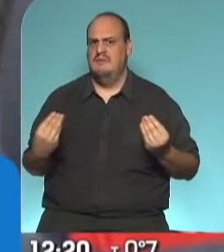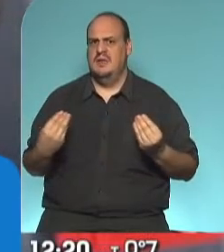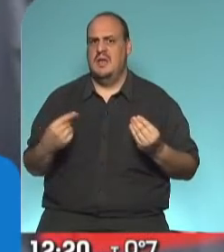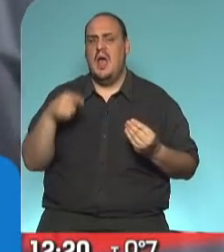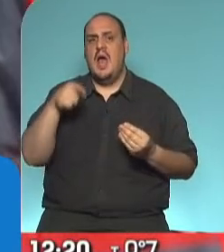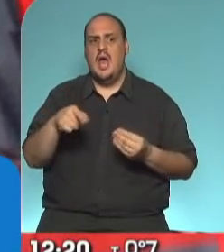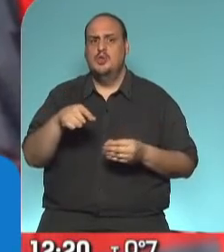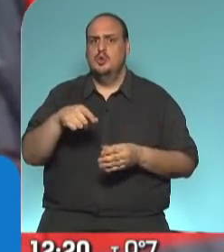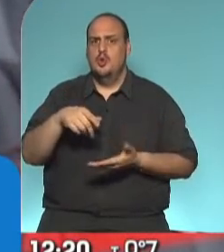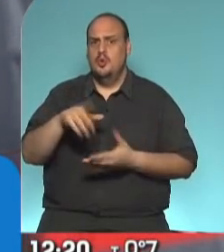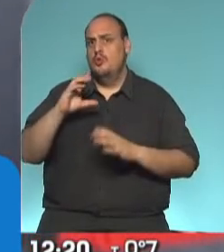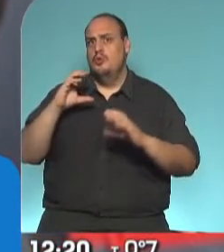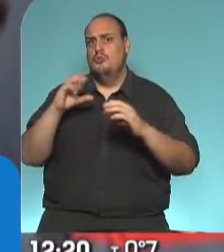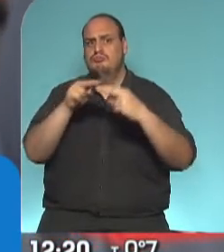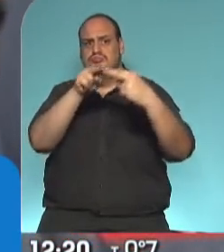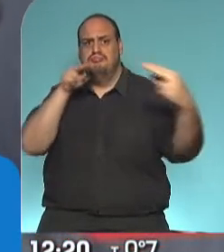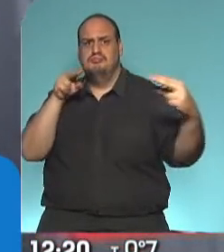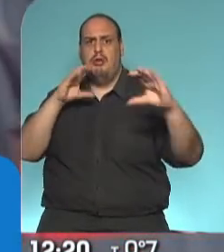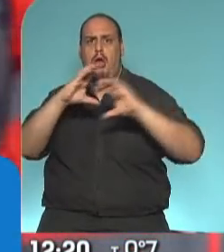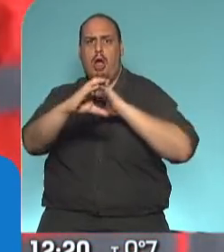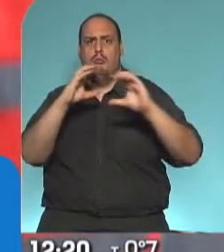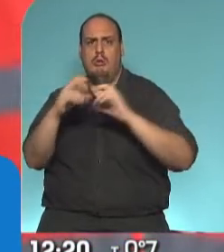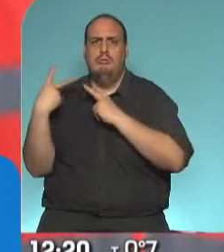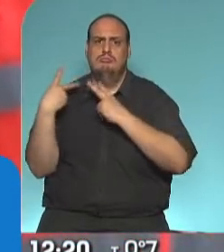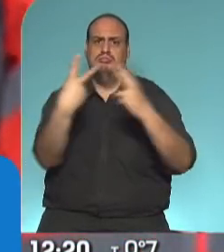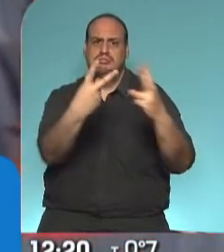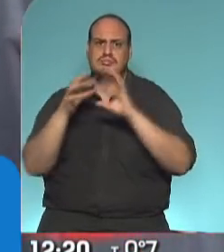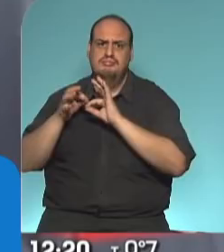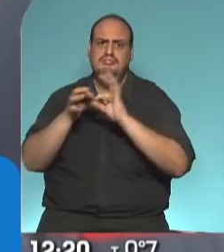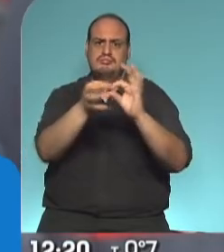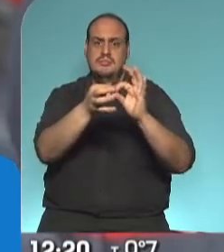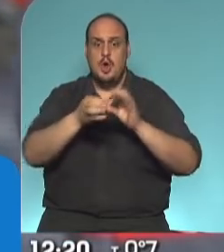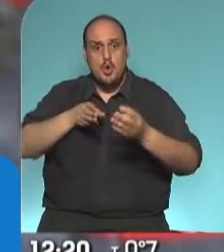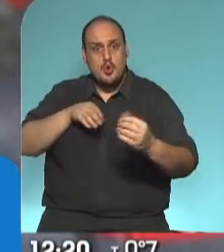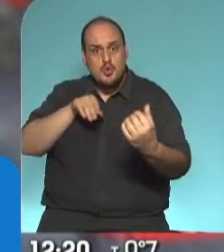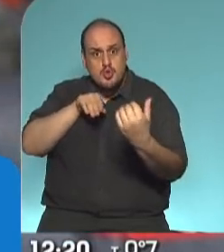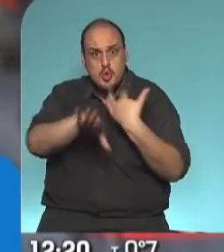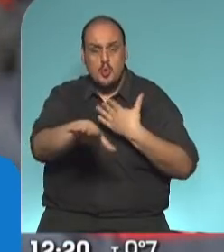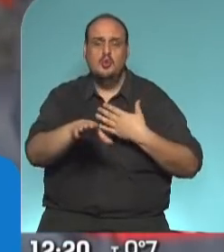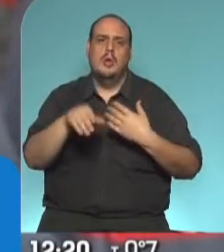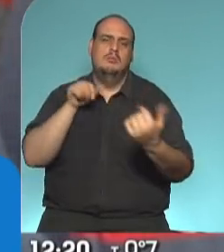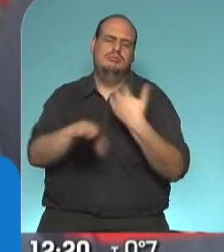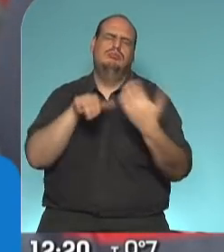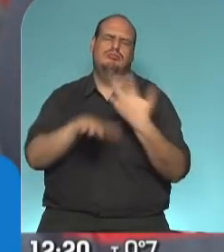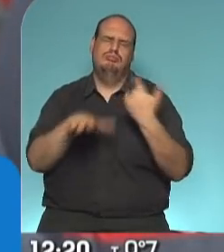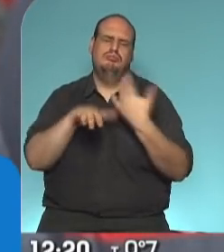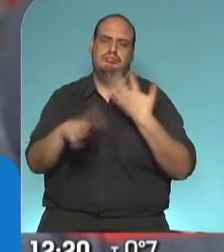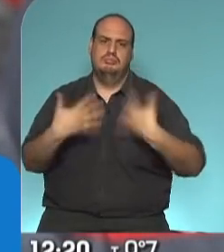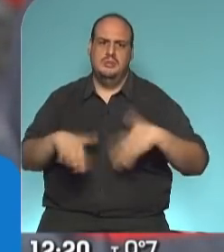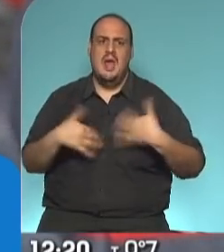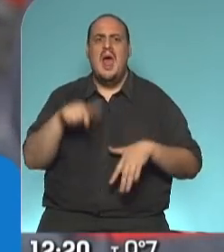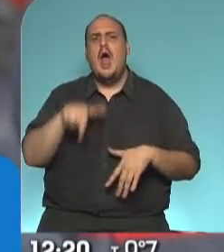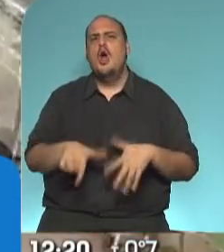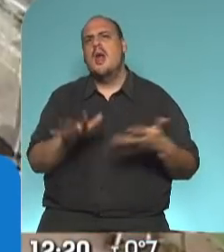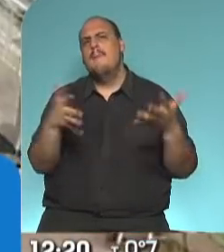punto neurálgico de comunicación. Esta es una ruta muy transitada, tal es así que ahora tenemos más o menos un